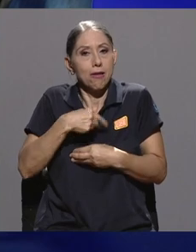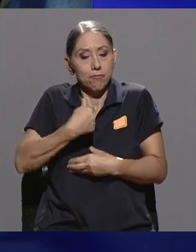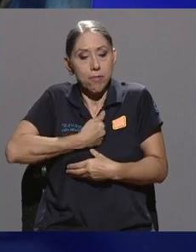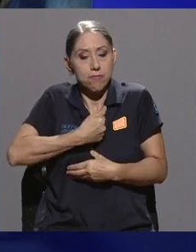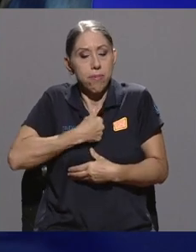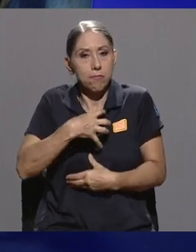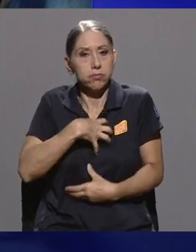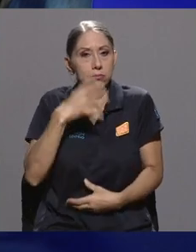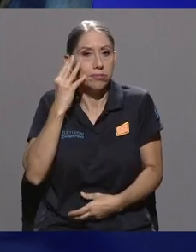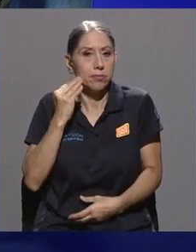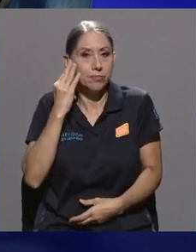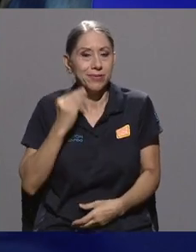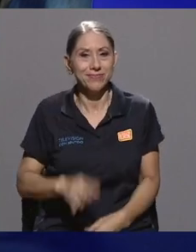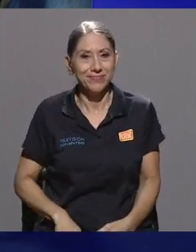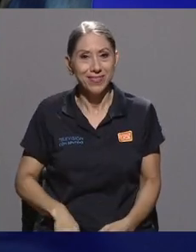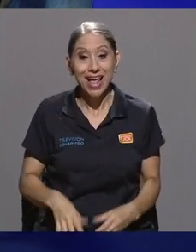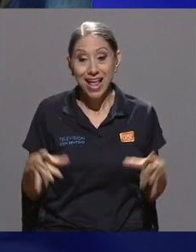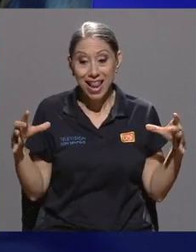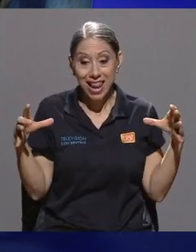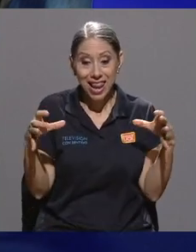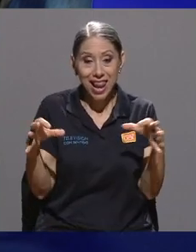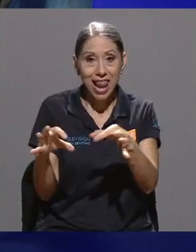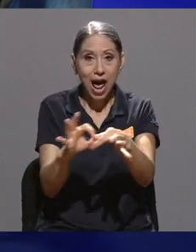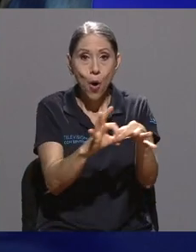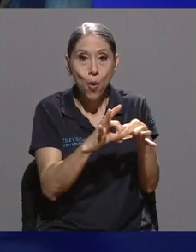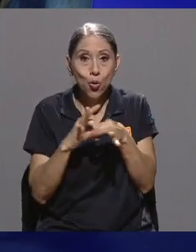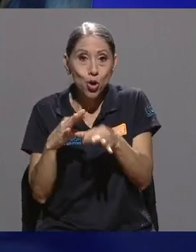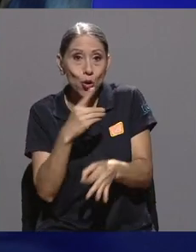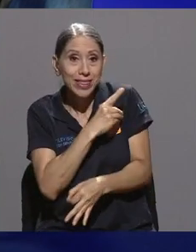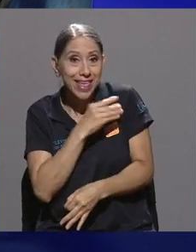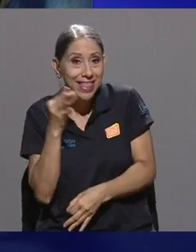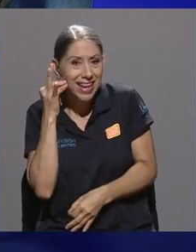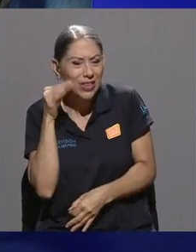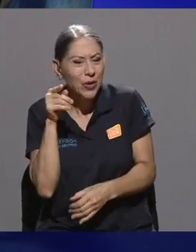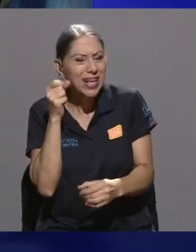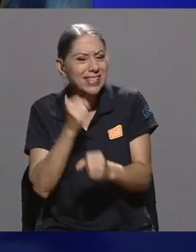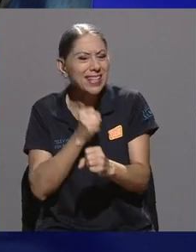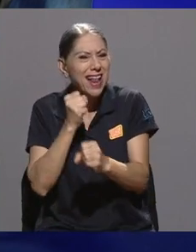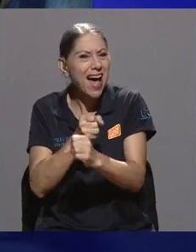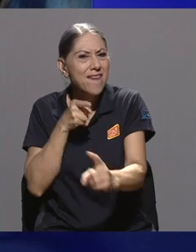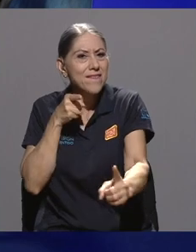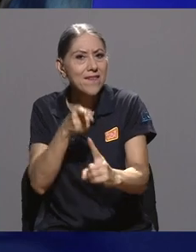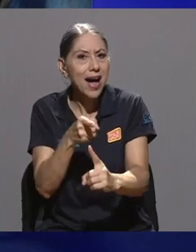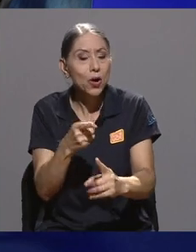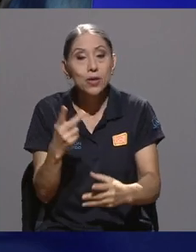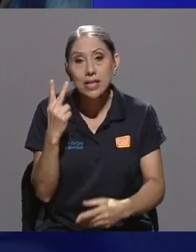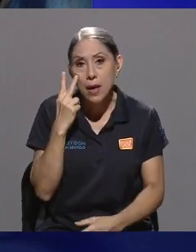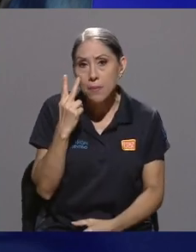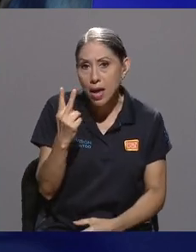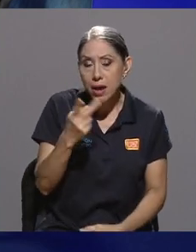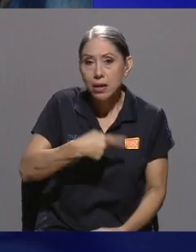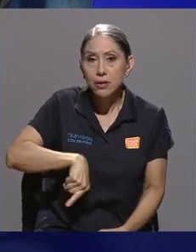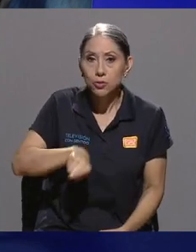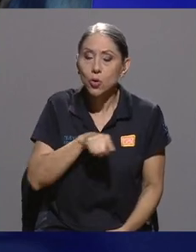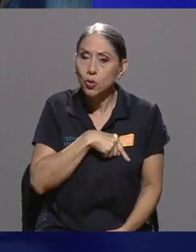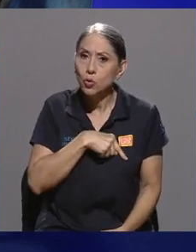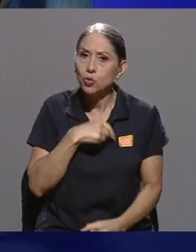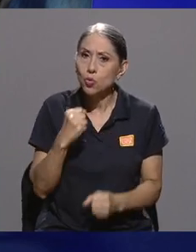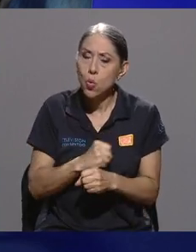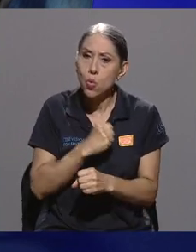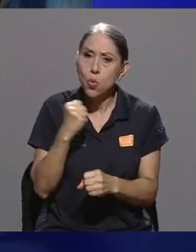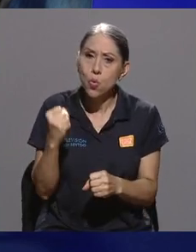justo del trabajo de la unión es, pues, valorar, ¿verdad?, ese gran aporte que hemos hecho al